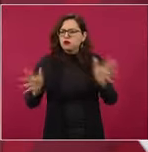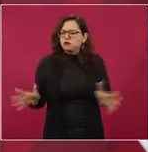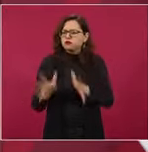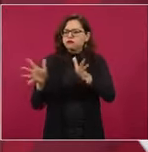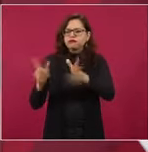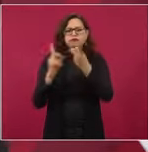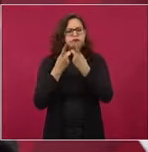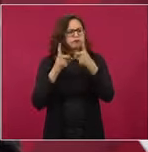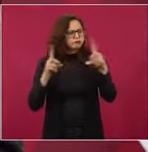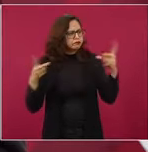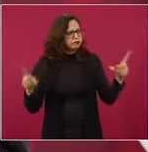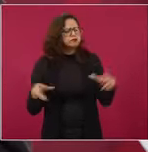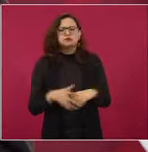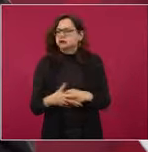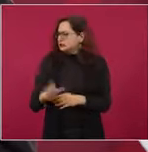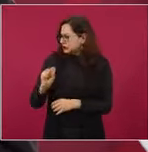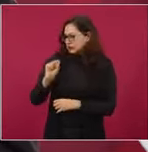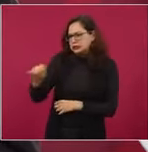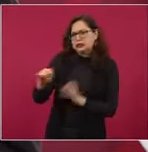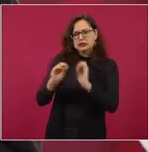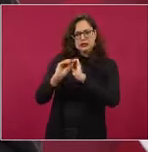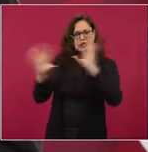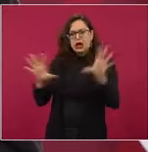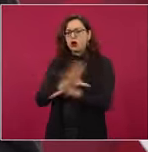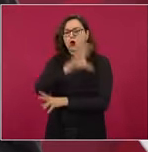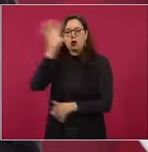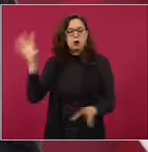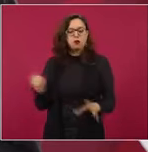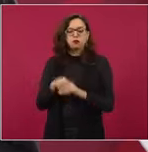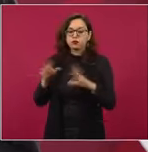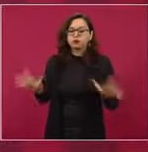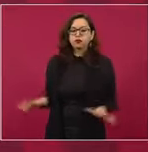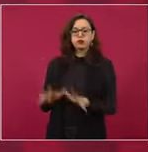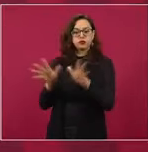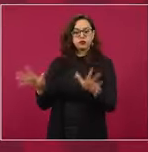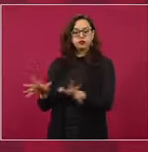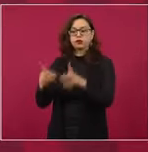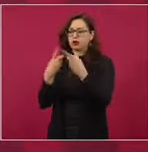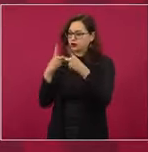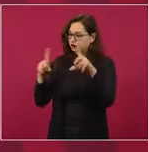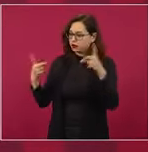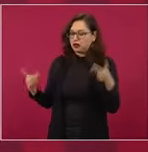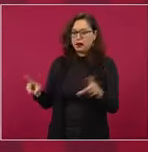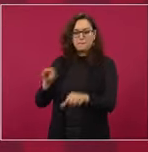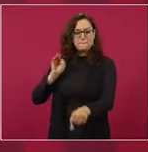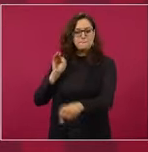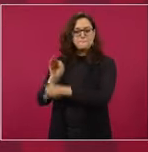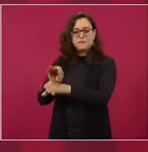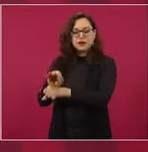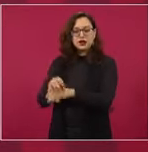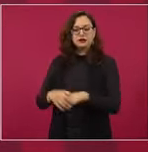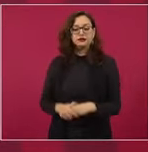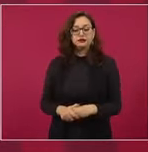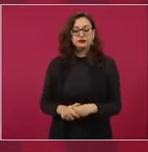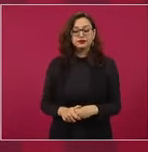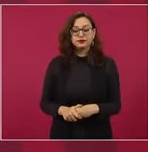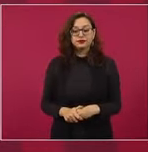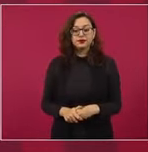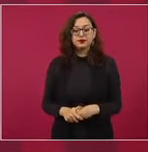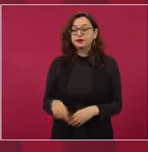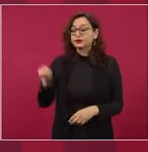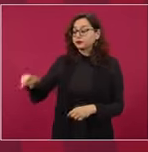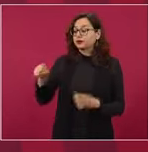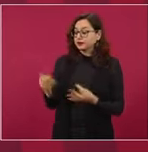todos los programas de desarrollo para ellos. Pero este ejido